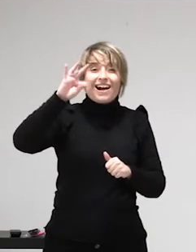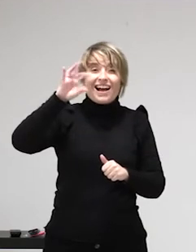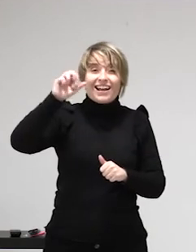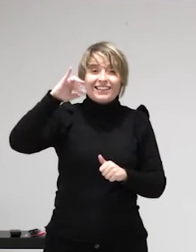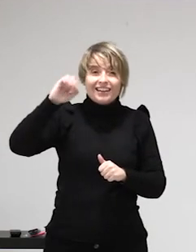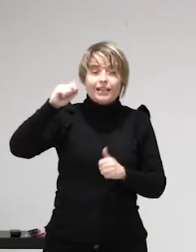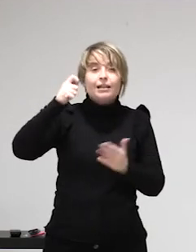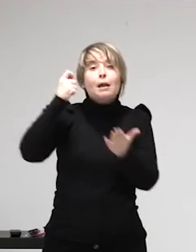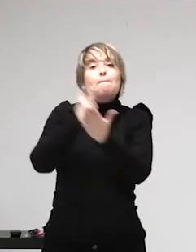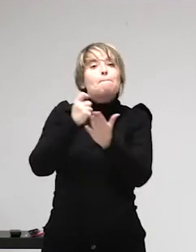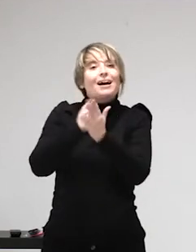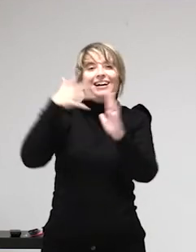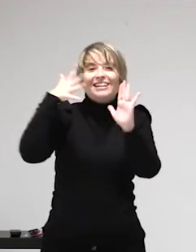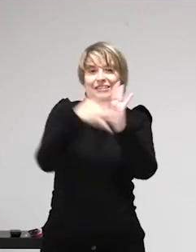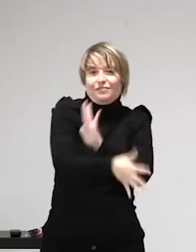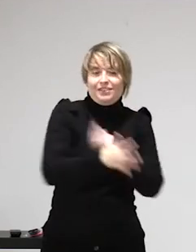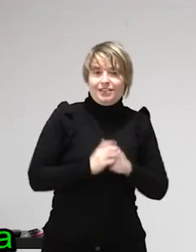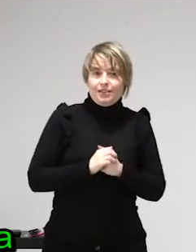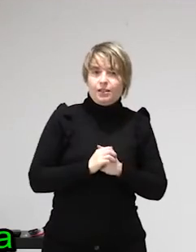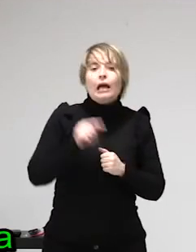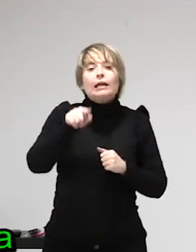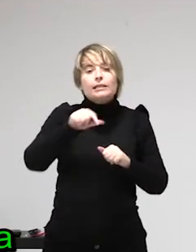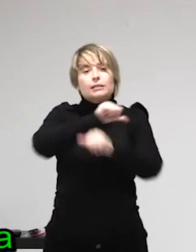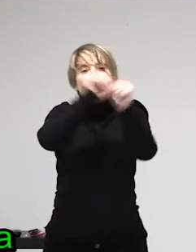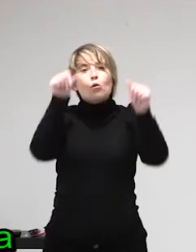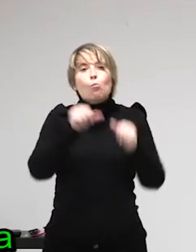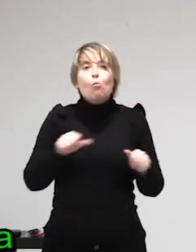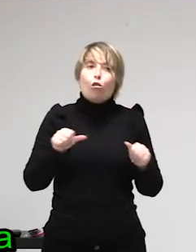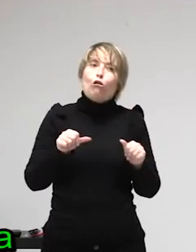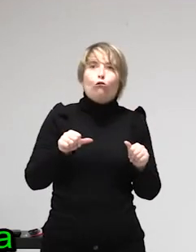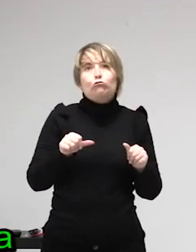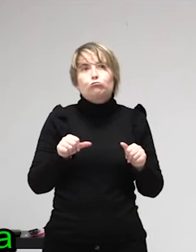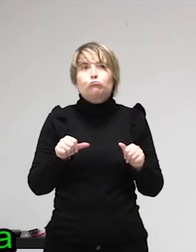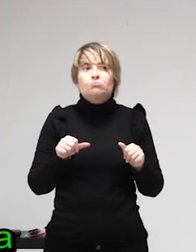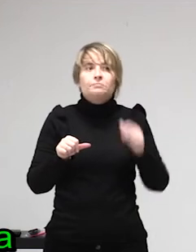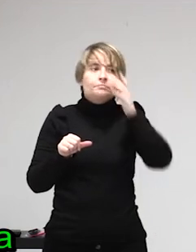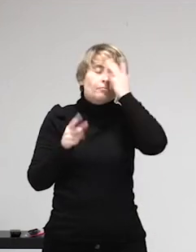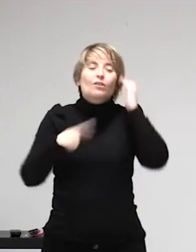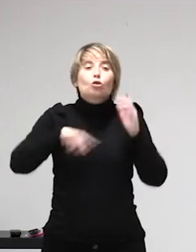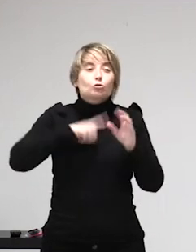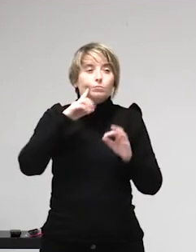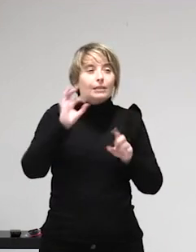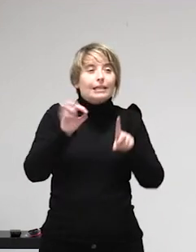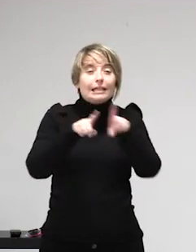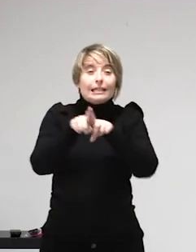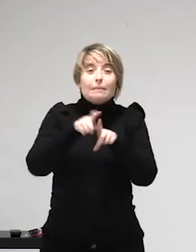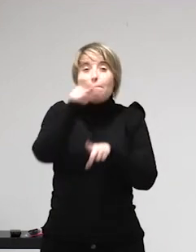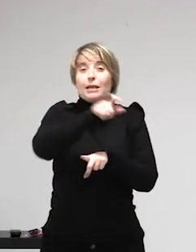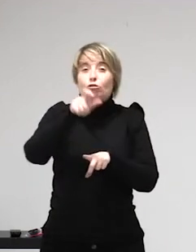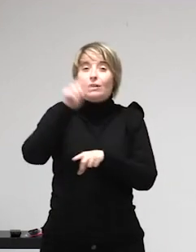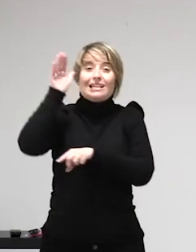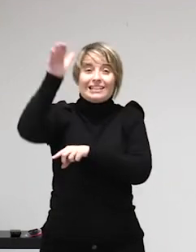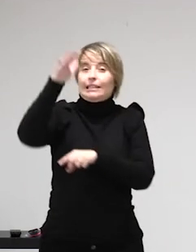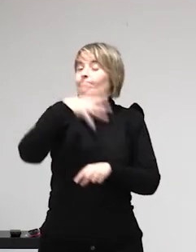Hay la posibilidad de inscribirse pero esta información queda en unos archivos que están en el Ministerio de Justicia y a los cuales no tiene acceso ni la